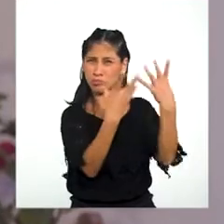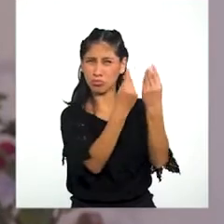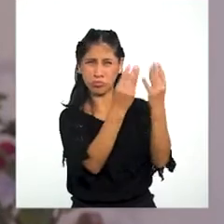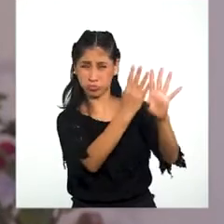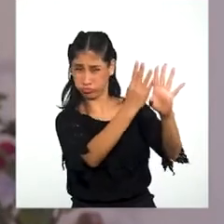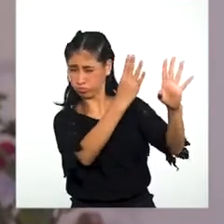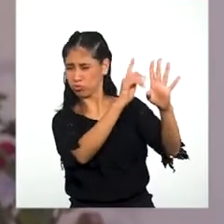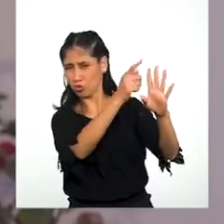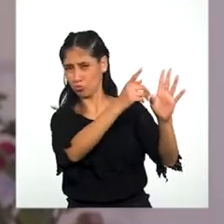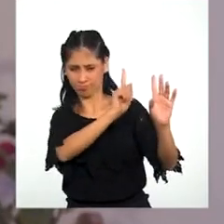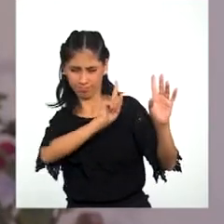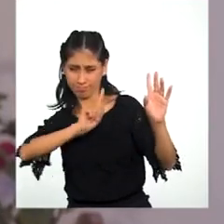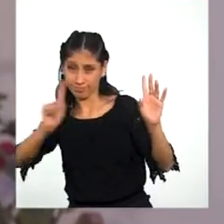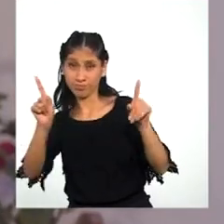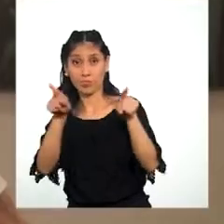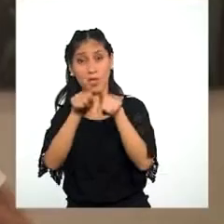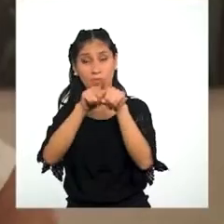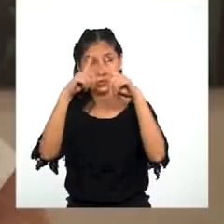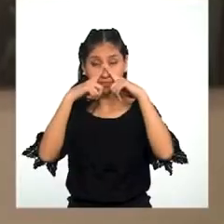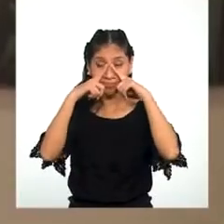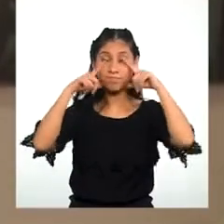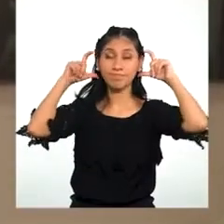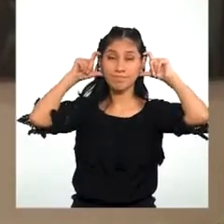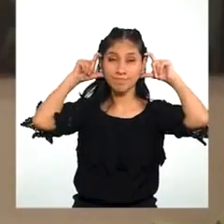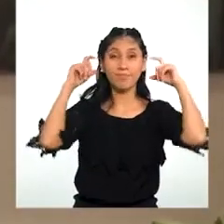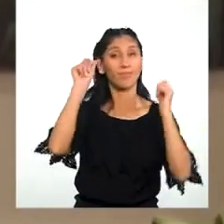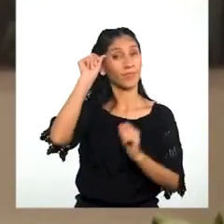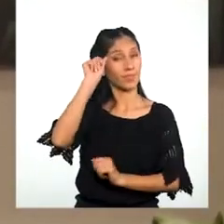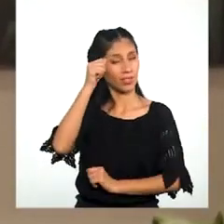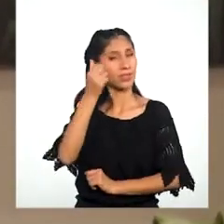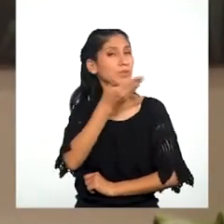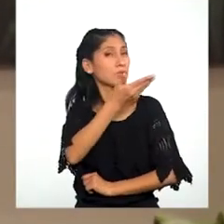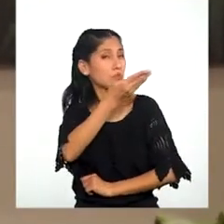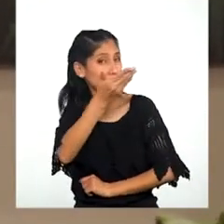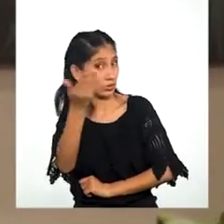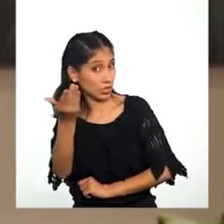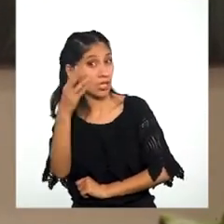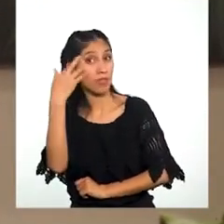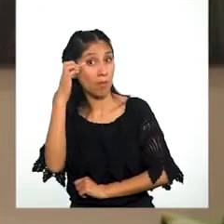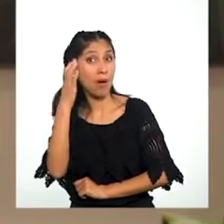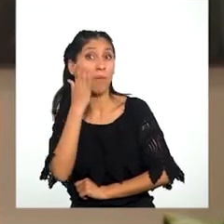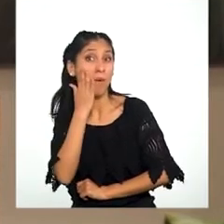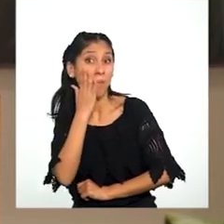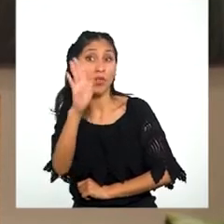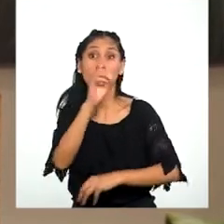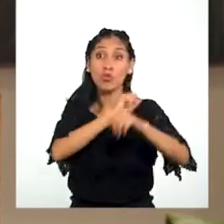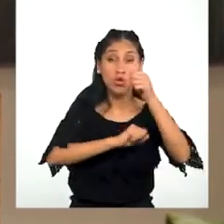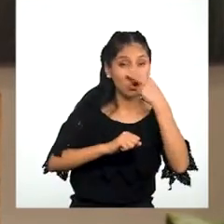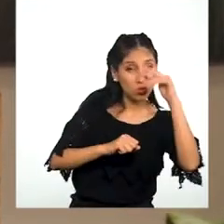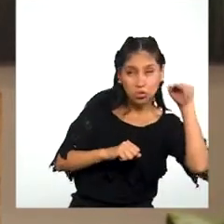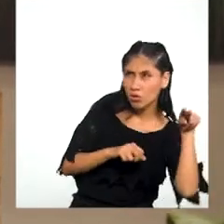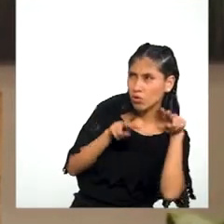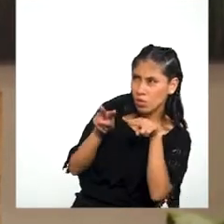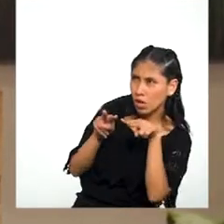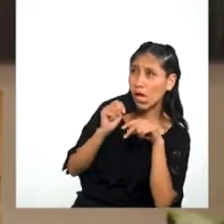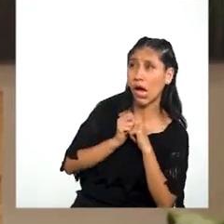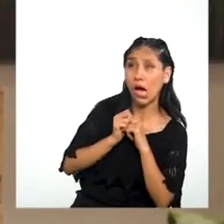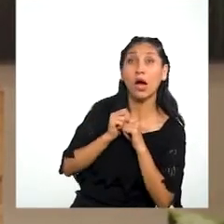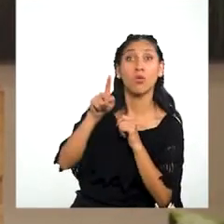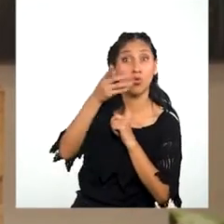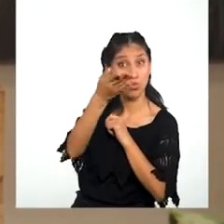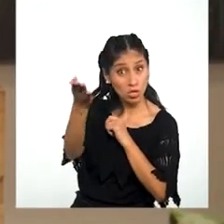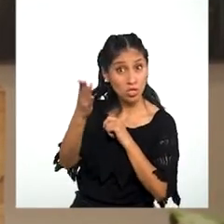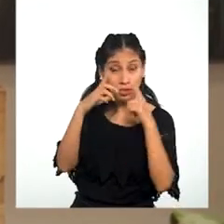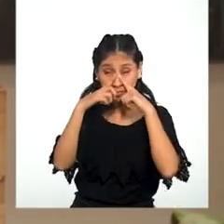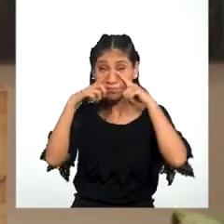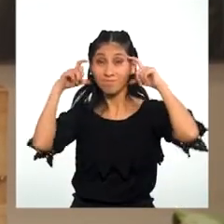El uso adecuado De la mascarilla Recuerden Que ustedes Son un ejemplo Para su niña o niño Ellas y ellos Harán lo que nos